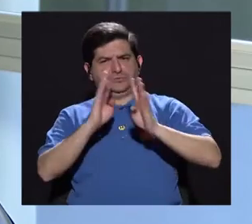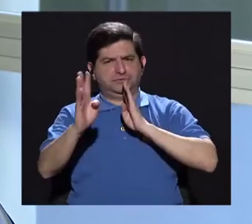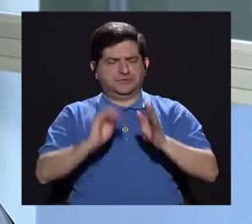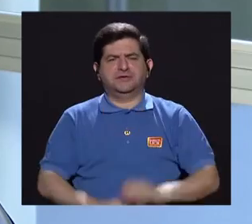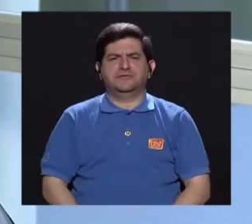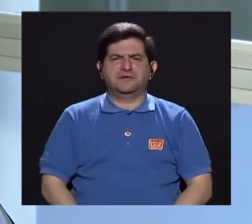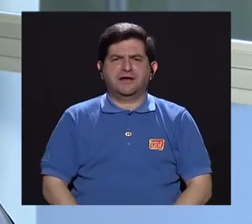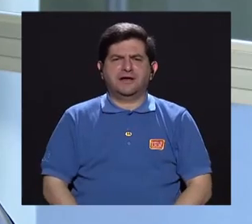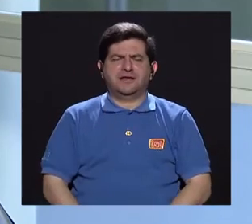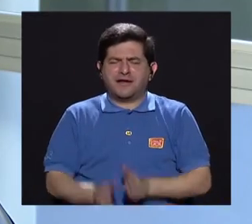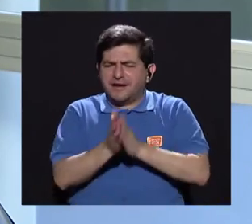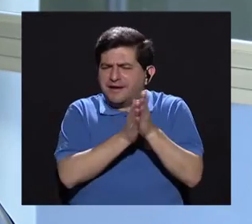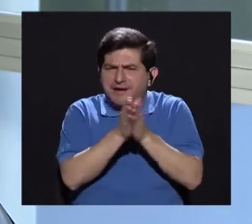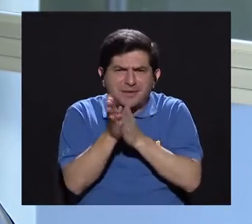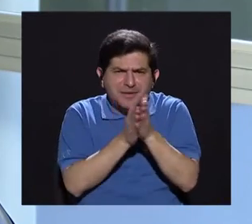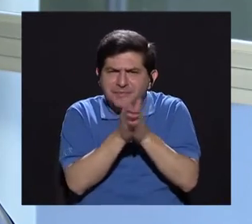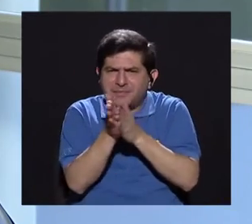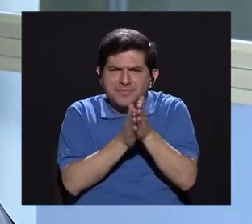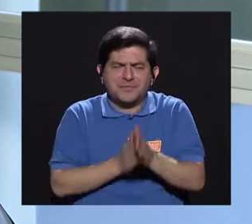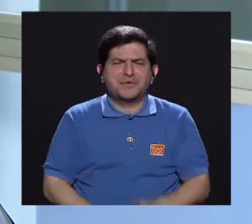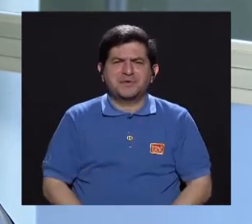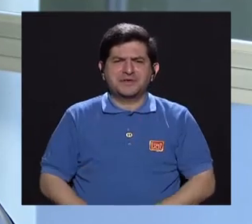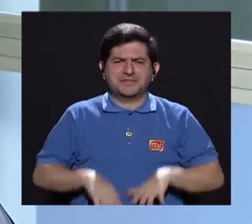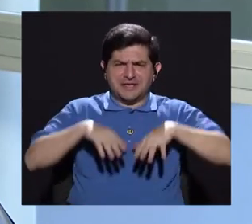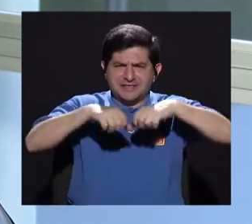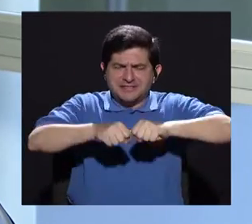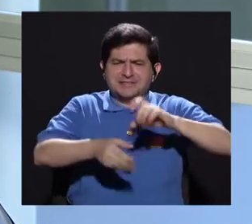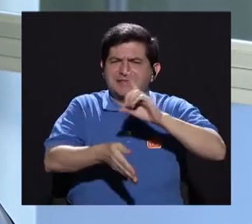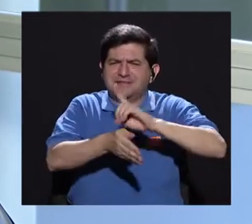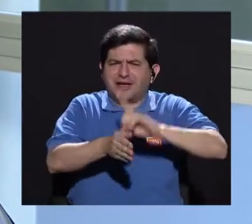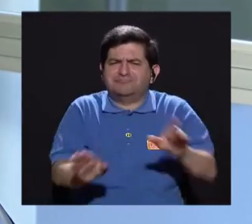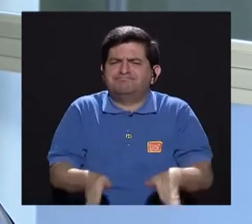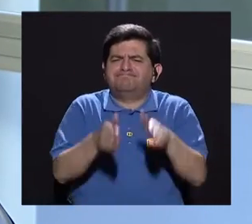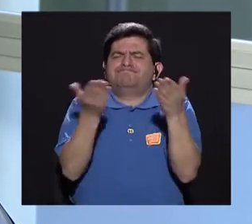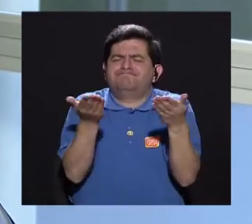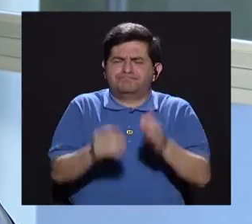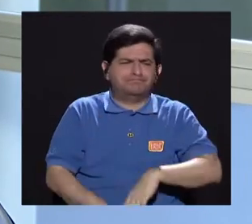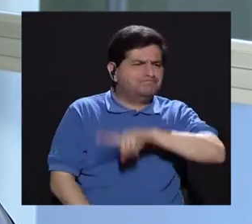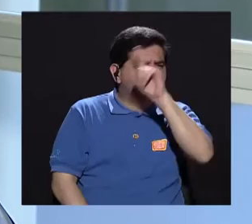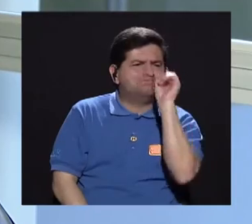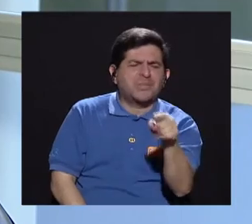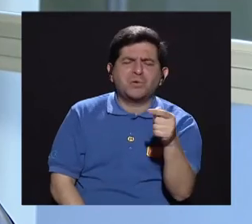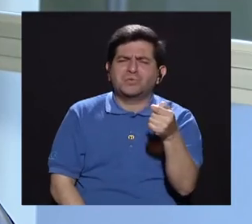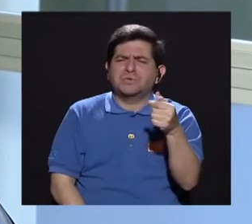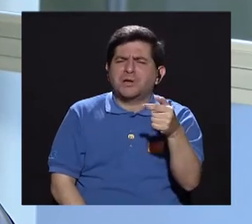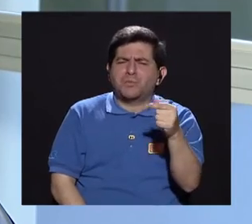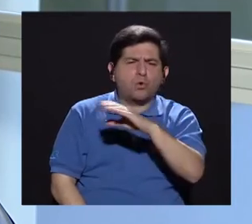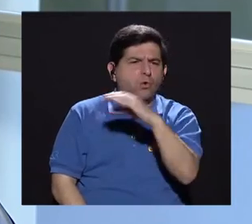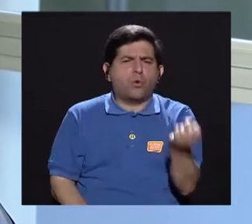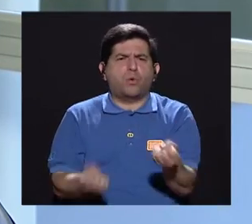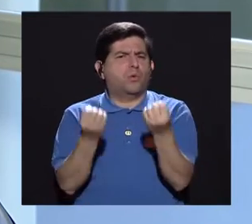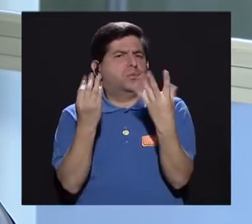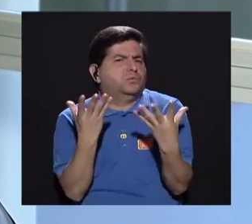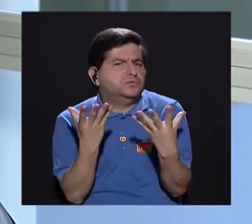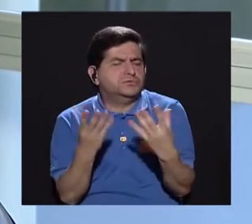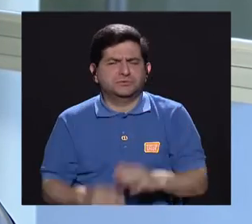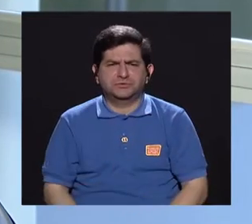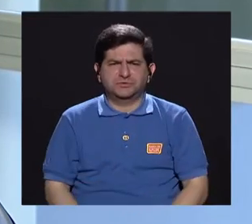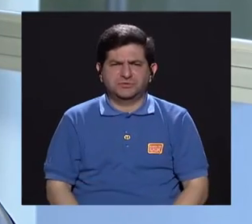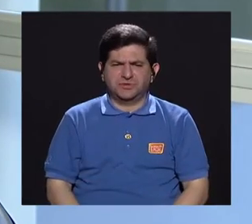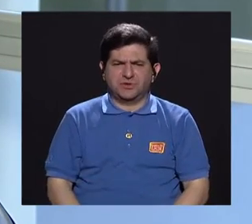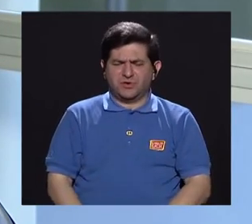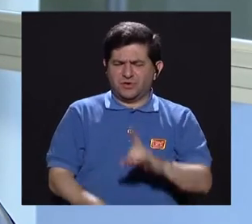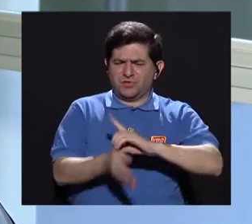conversar acerca de cómo sacarle provecho a una cita médica. Preguntamos poco, preguntamos mucho,